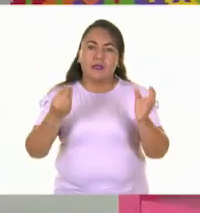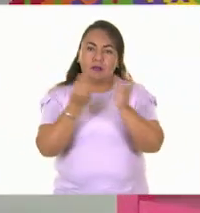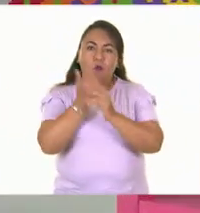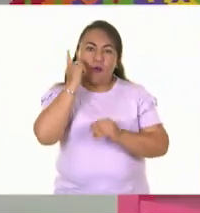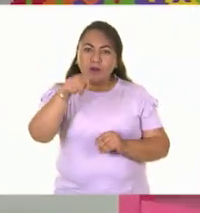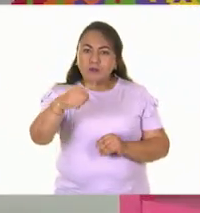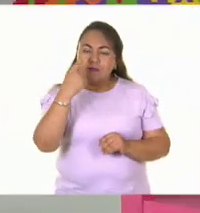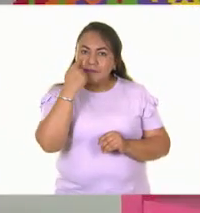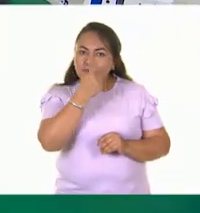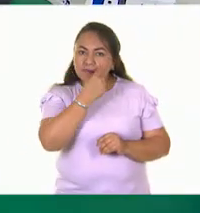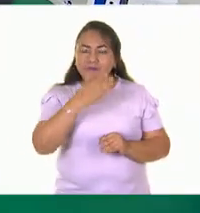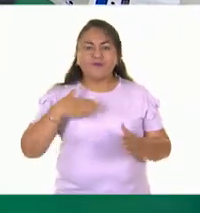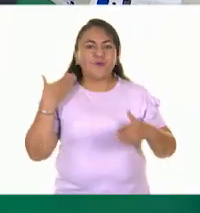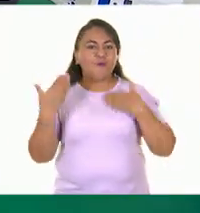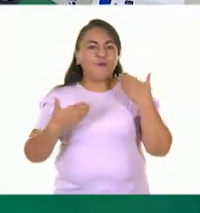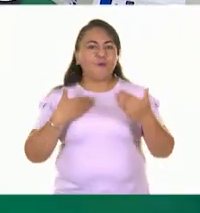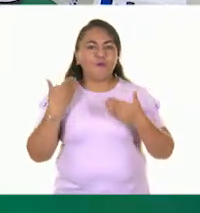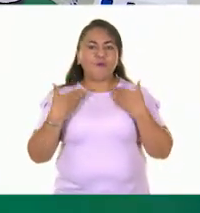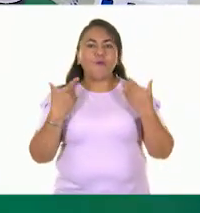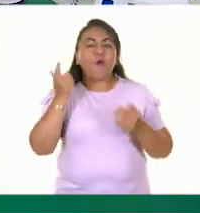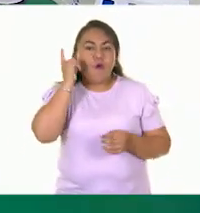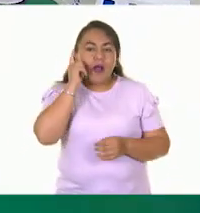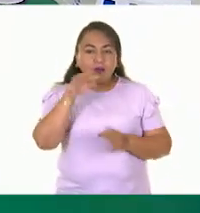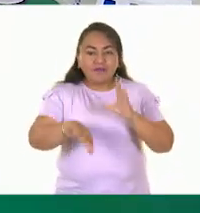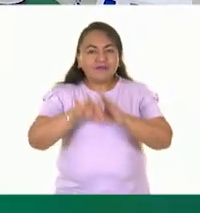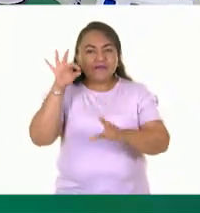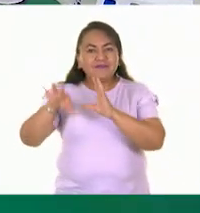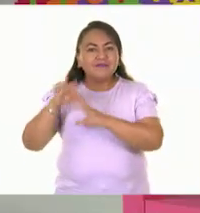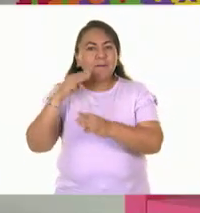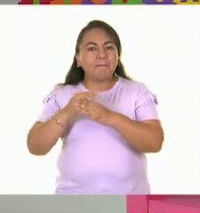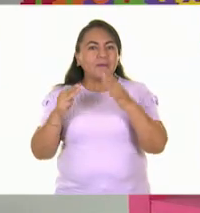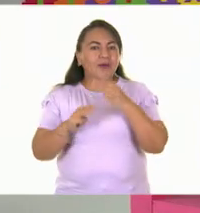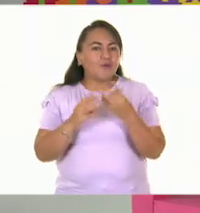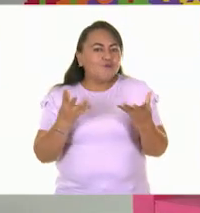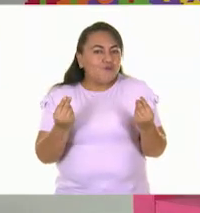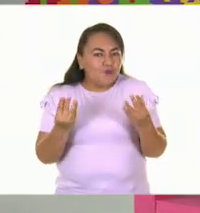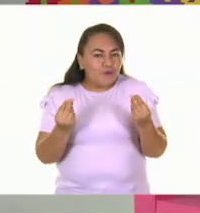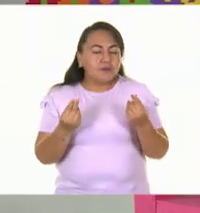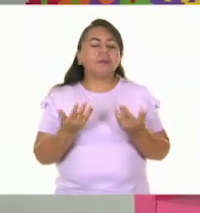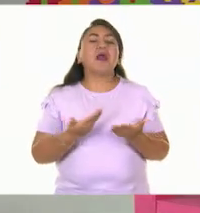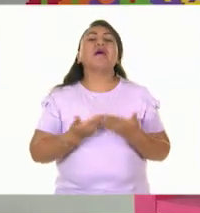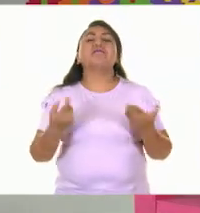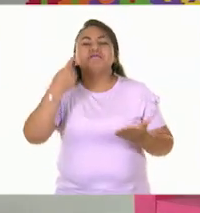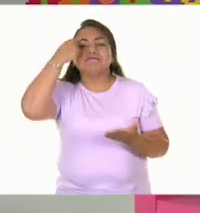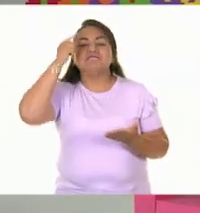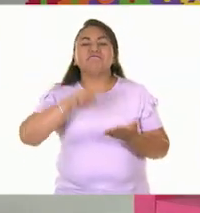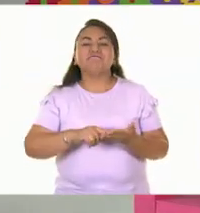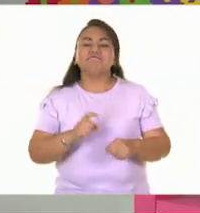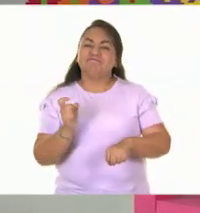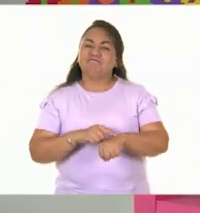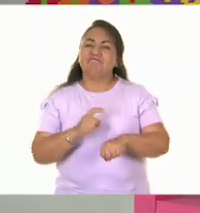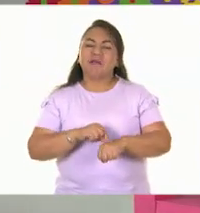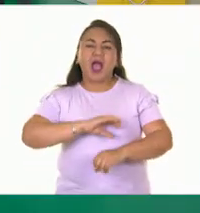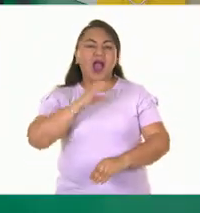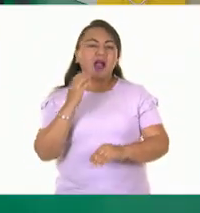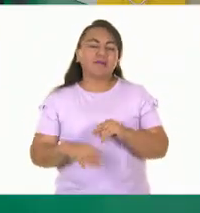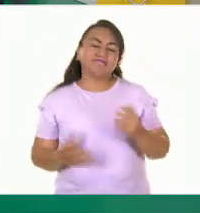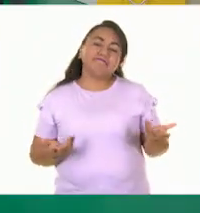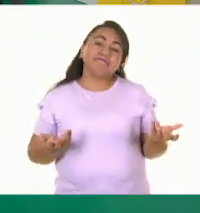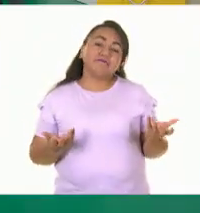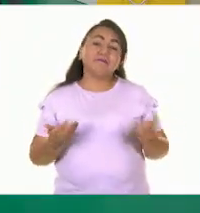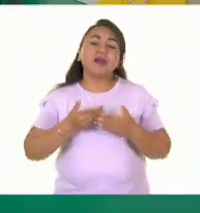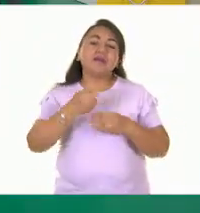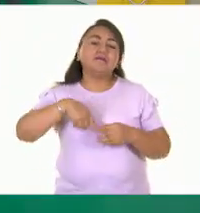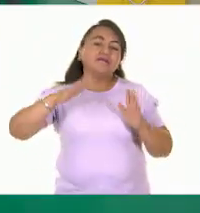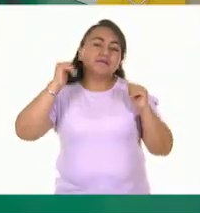y espero que ustedes hayan disfrutado de esta clase, hayan encontrado muchos materiales y, ¿qué creen? El tiempo se nos terminó. Tenemos que